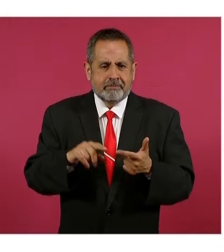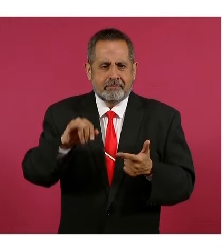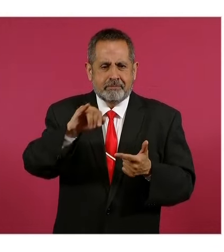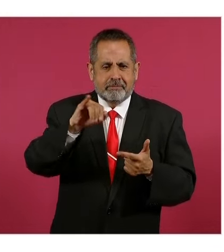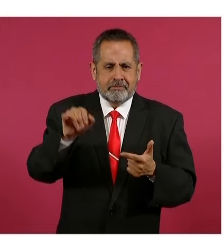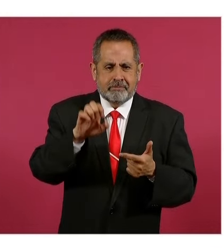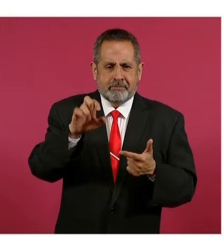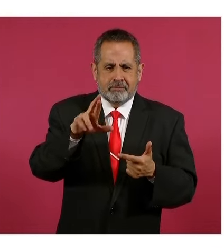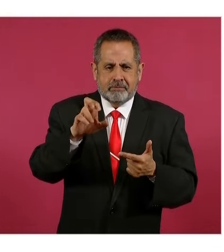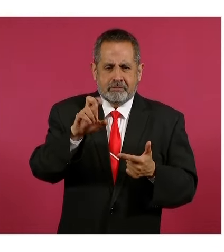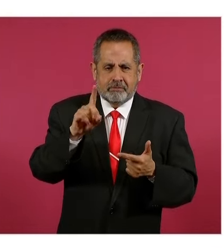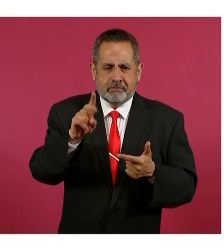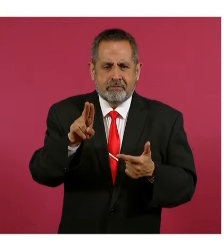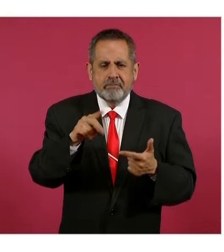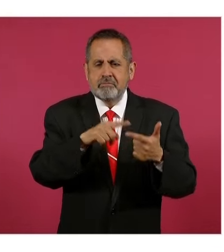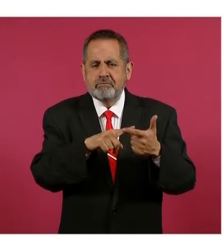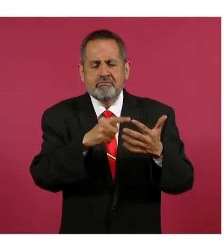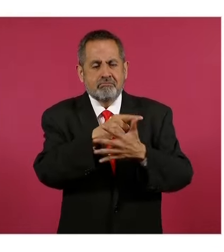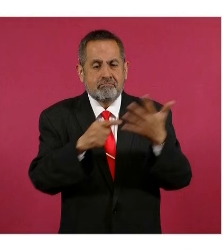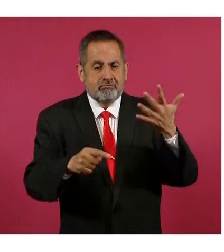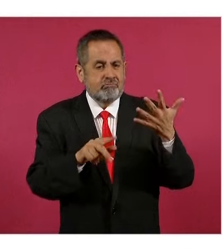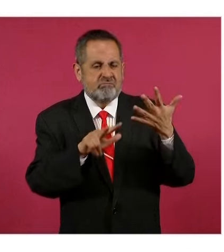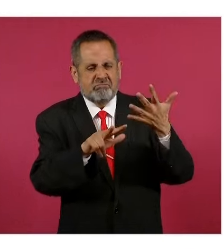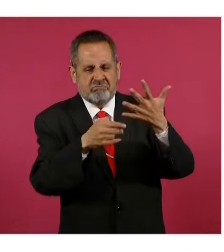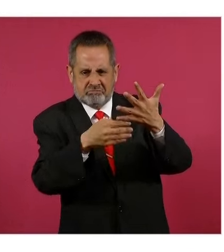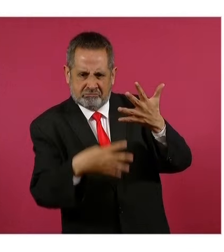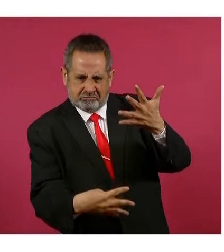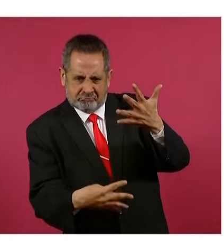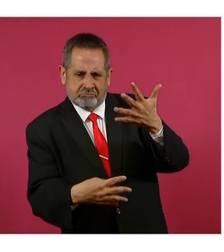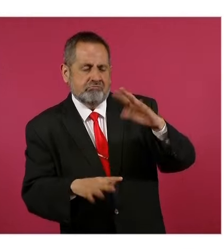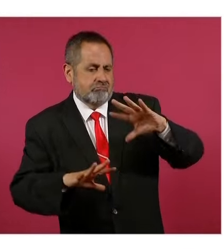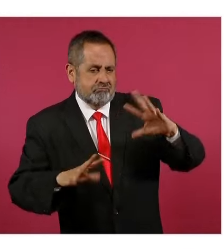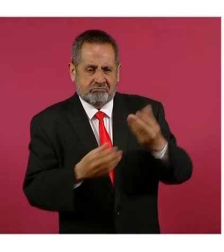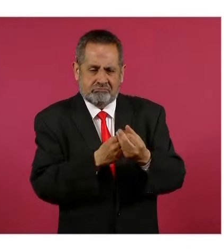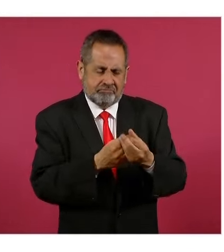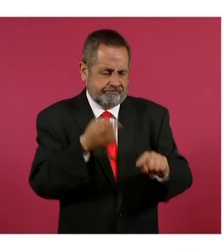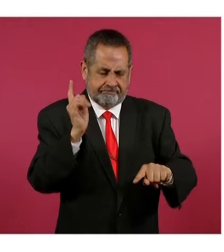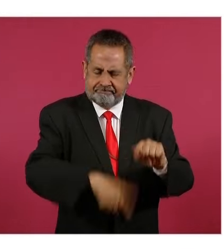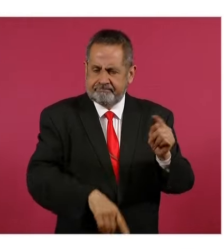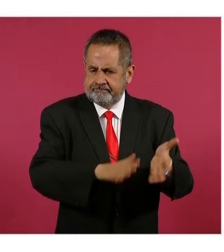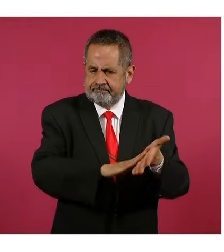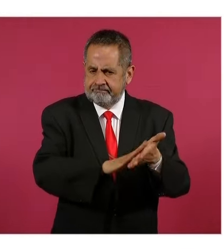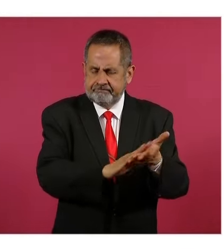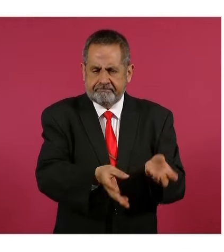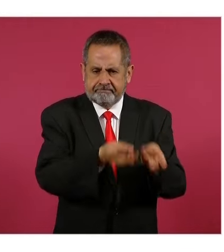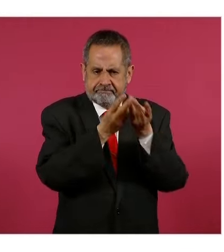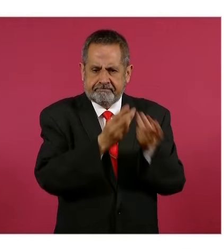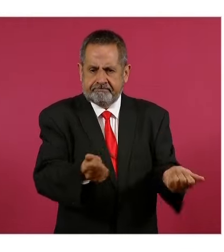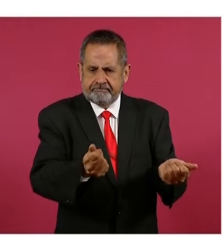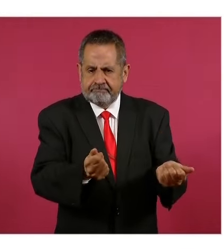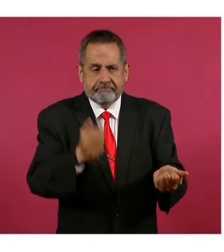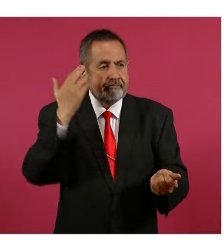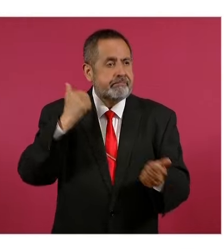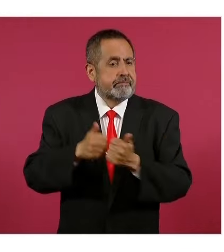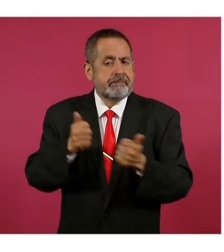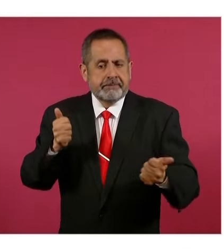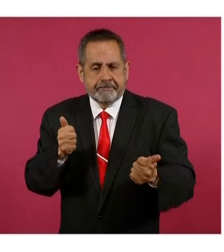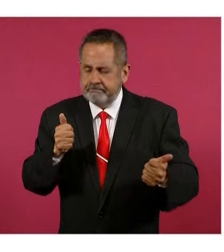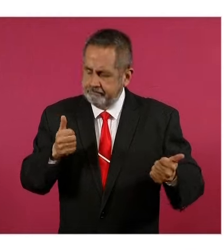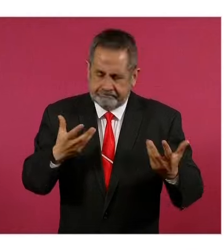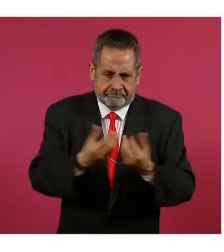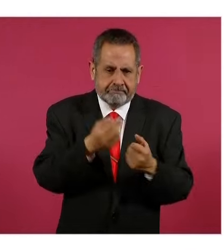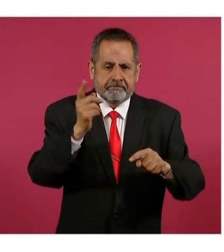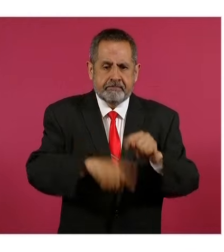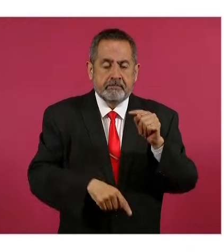Mejoredu, así como 18 organismos descentralizados y desconcentrados federales. Aquí